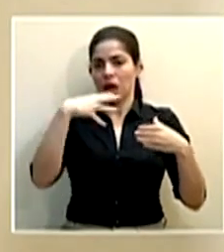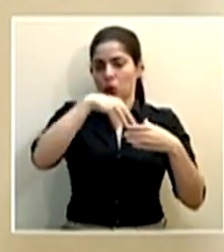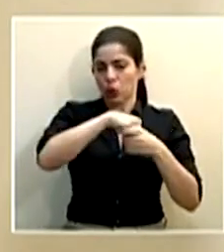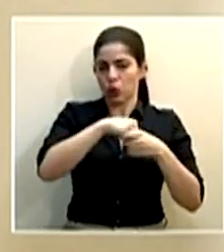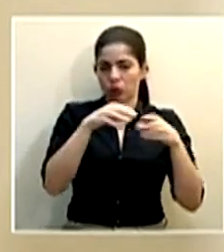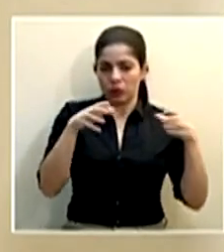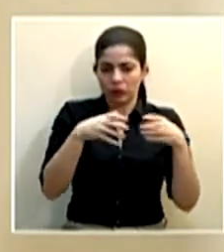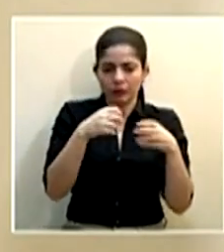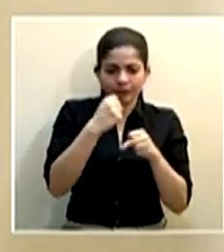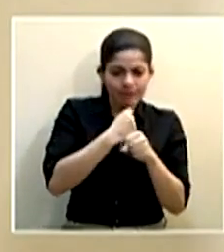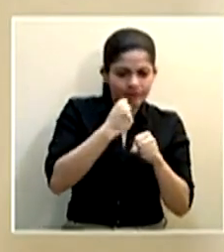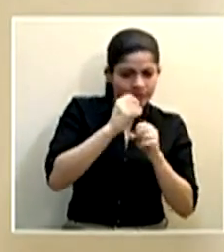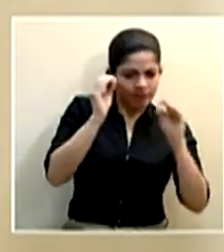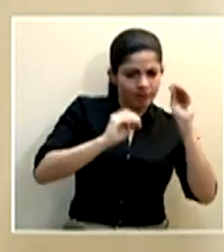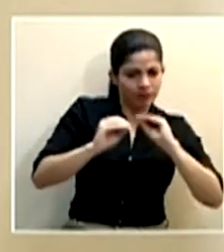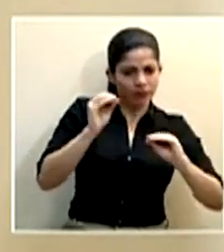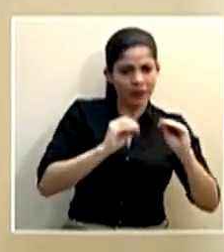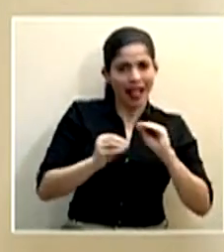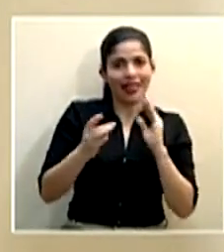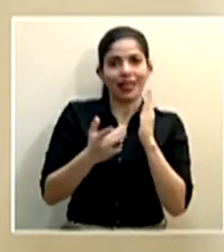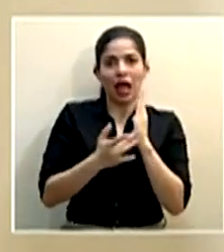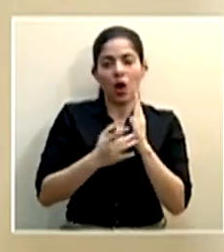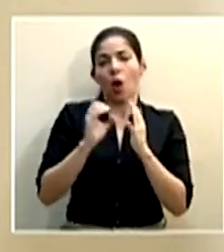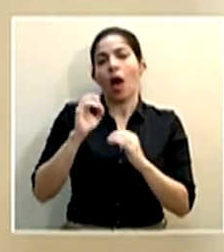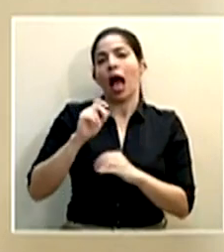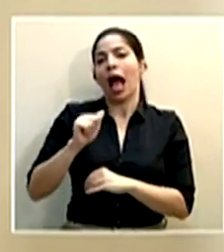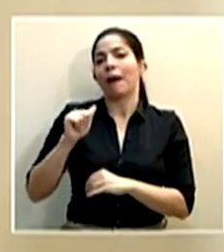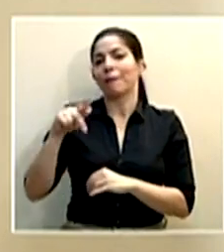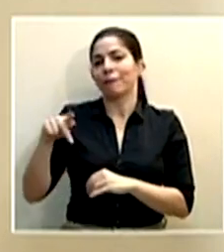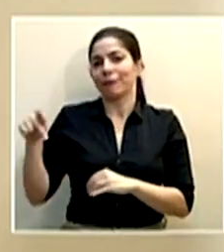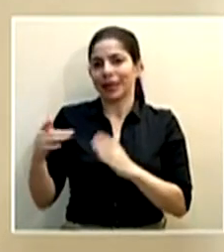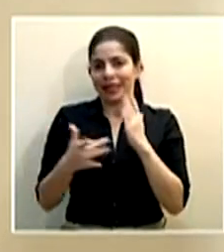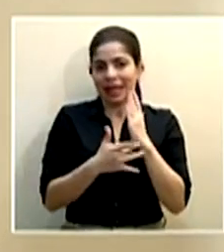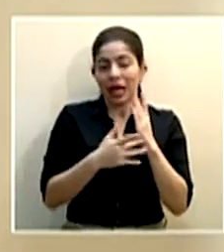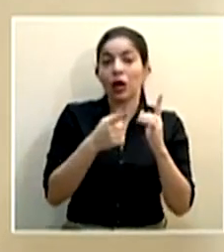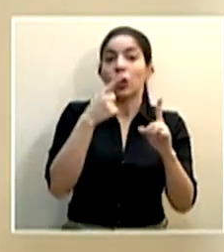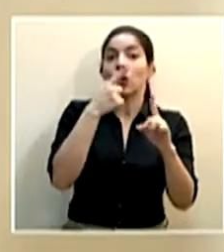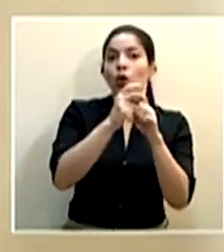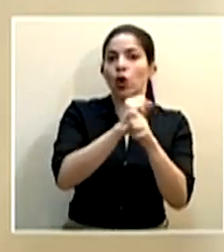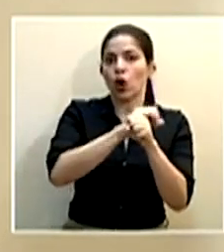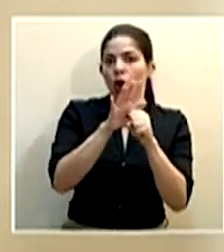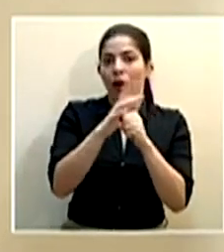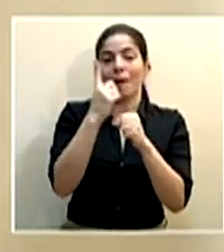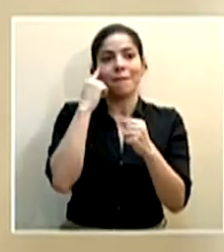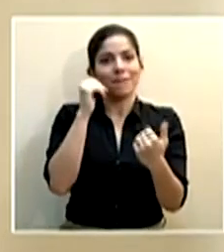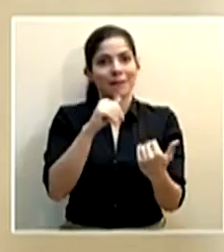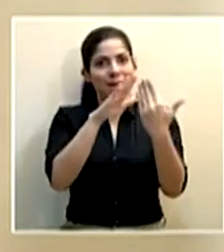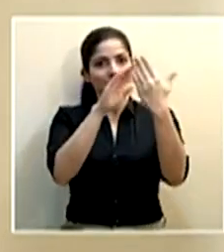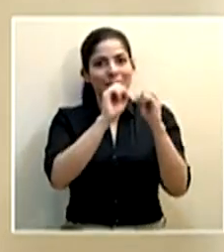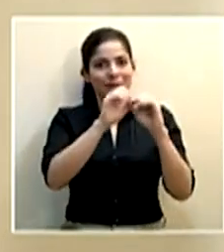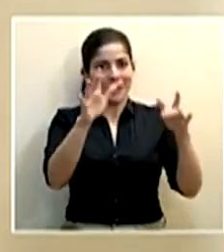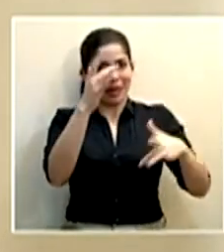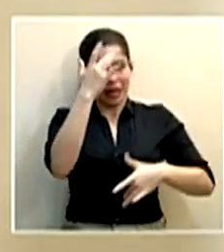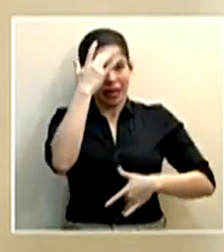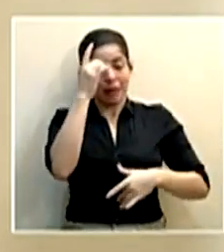diferentes desarrollos tecnológicos o aplicaciones tecnológicas para el COVID-19, para hacerle frente a la pandemia. Y en ese sentido, ya se está haciendo todo